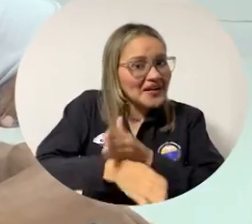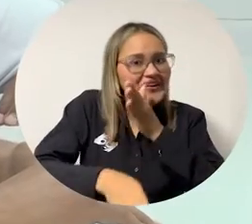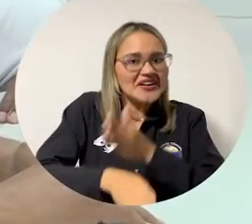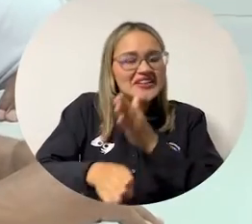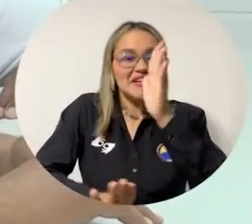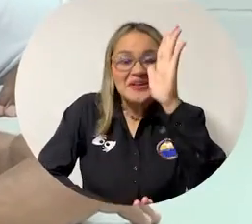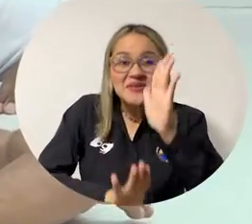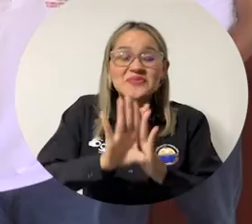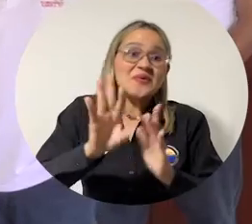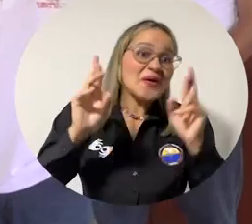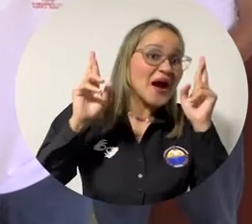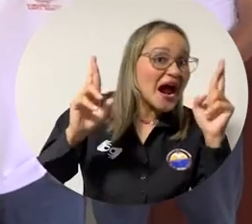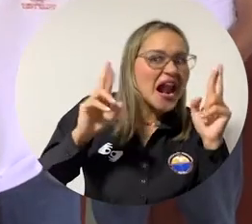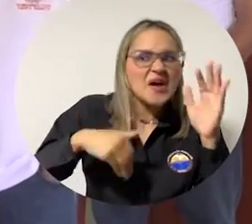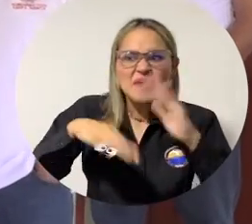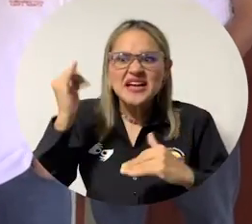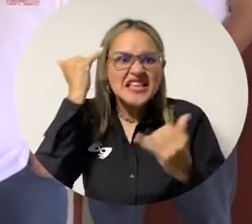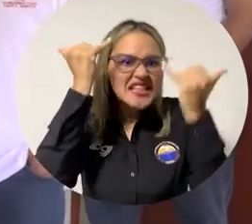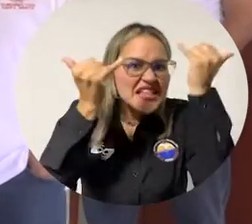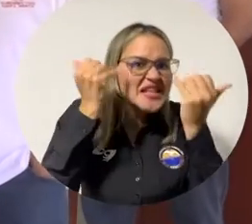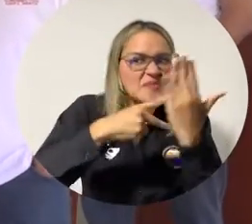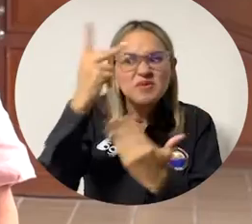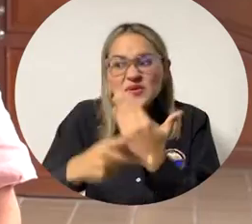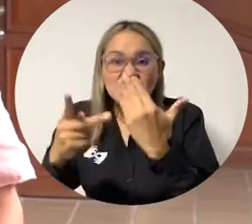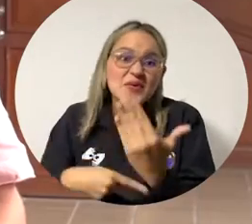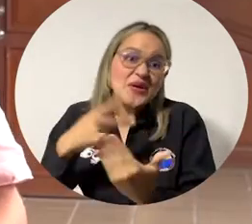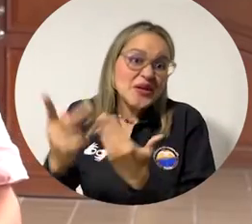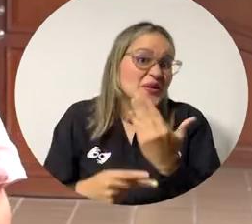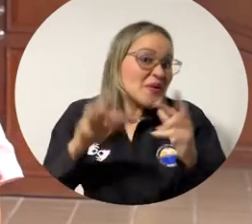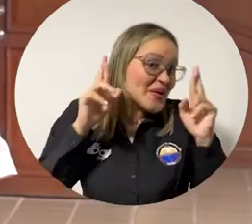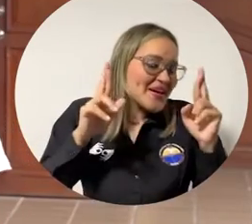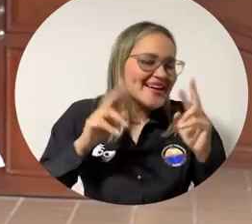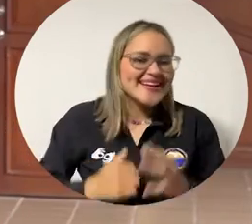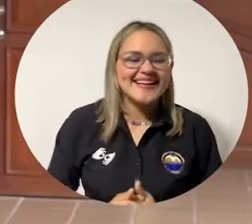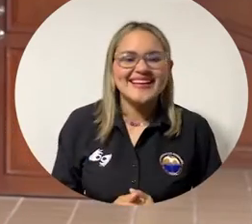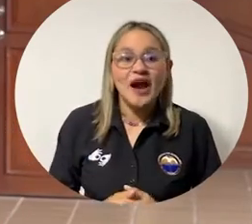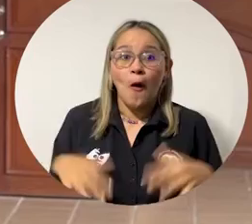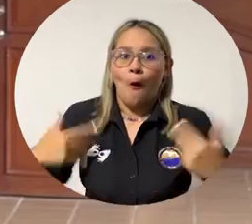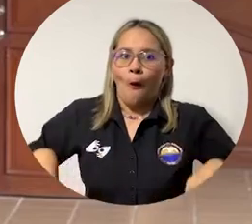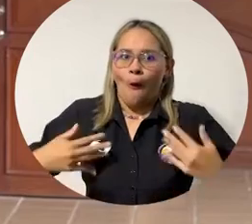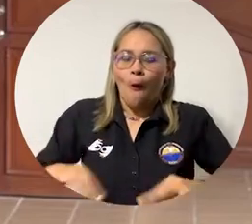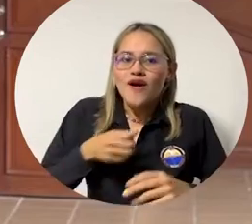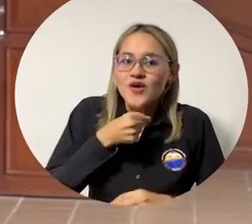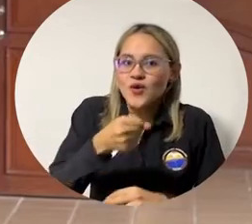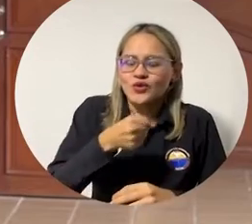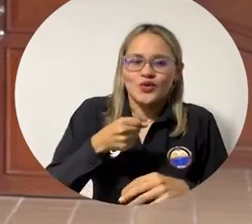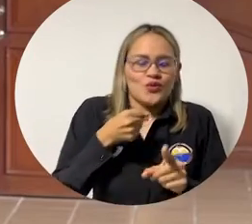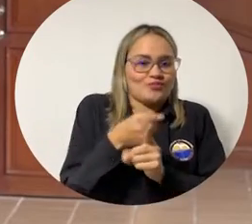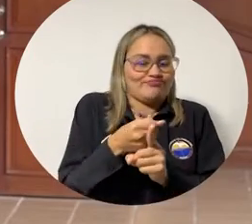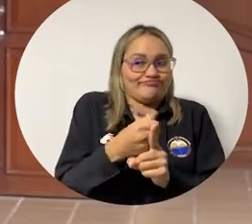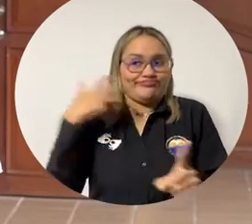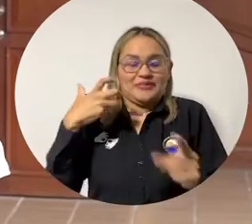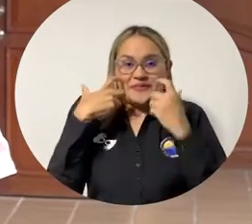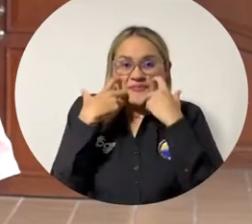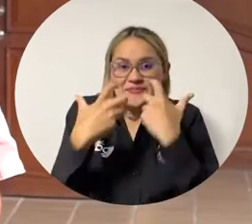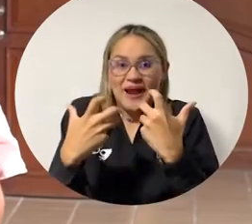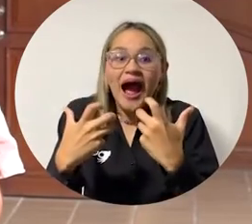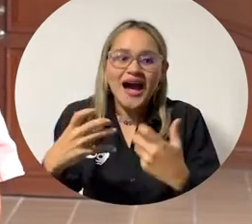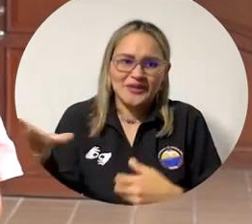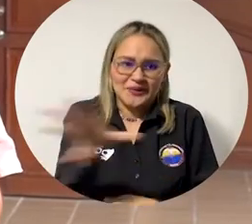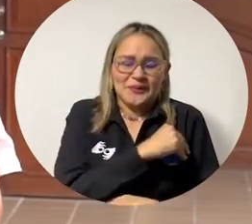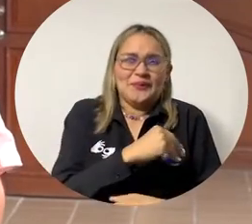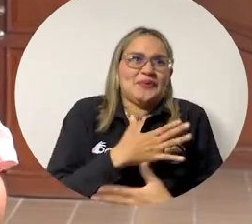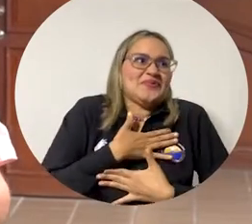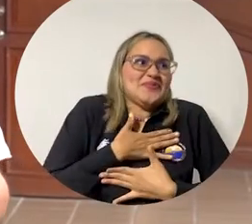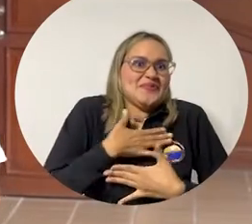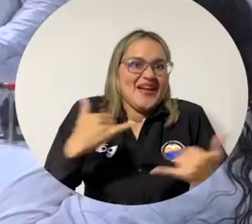seguir adelante y manejando muchos proyectos. Es una noticia impactante, lógicamente estremece a la comunidad en